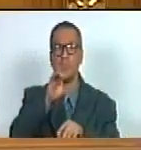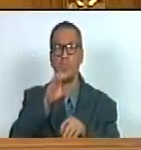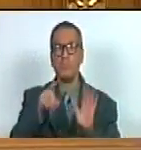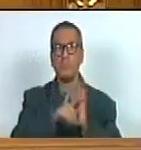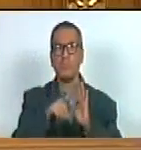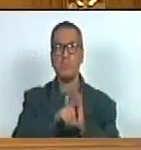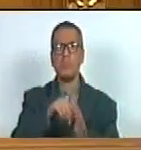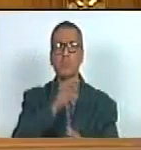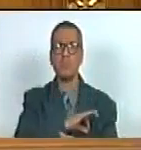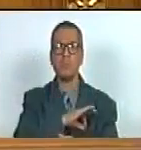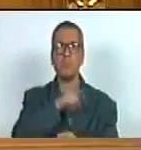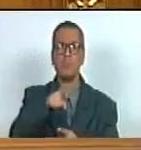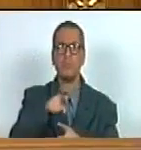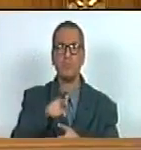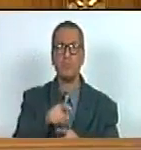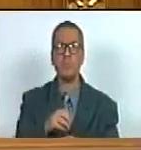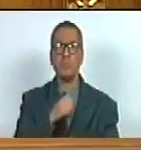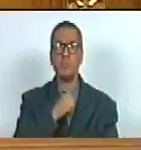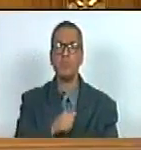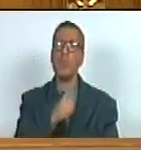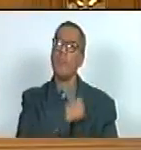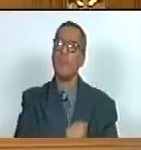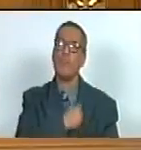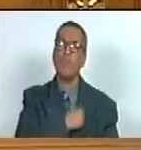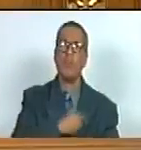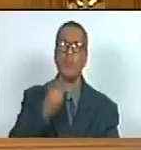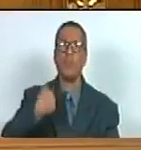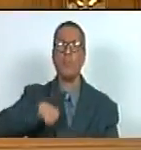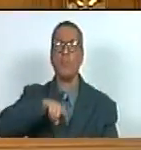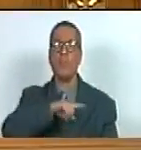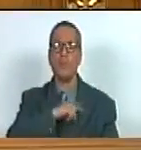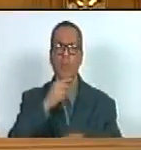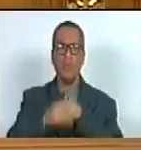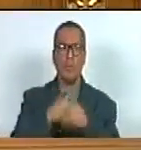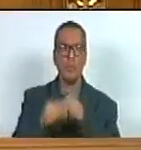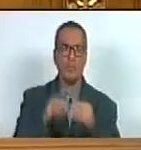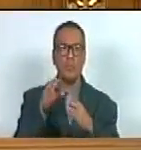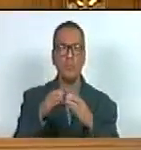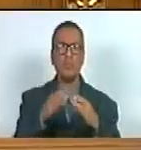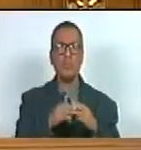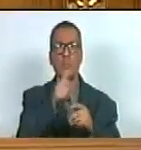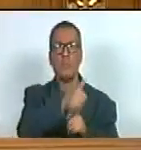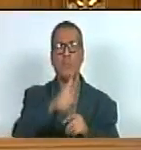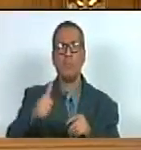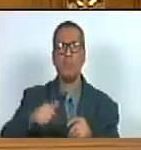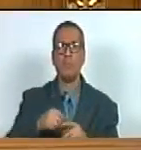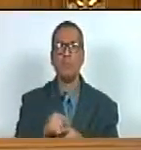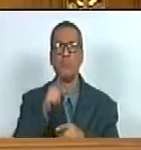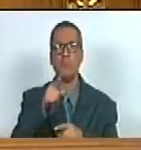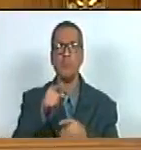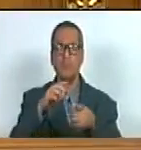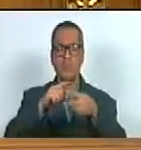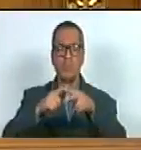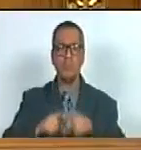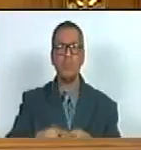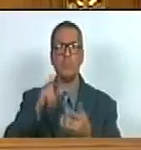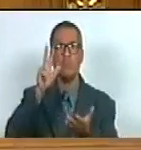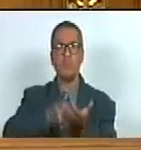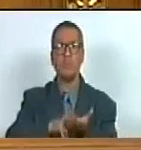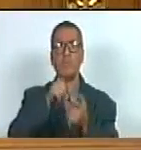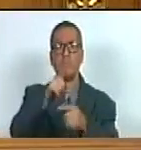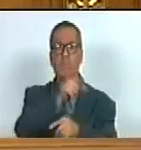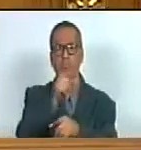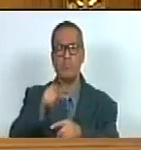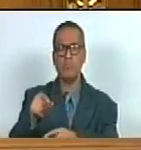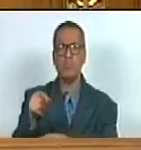sociedad civil que la reglamentación que hemos insistido desde este parlamento en cada uno de los instrumentos que hemos aprobado para las